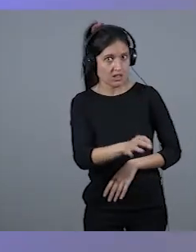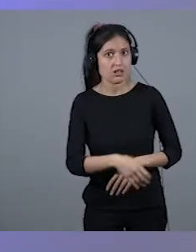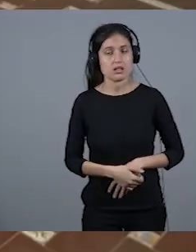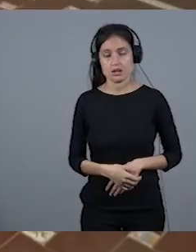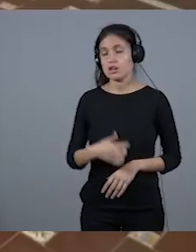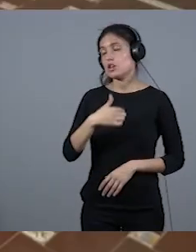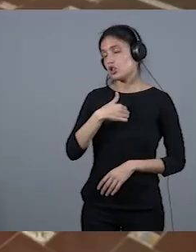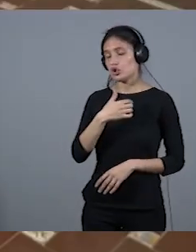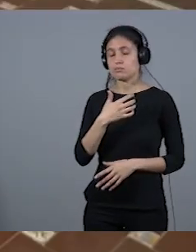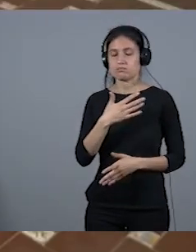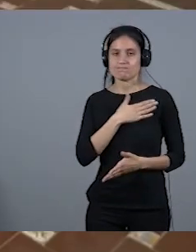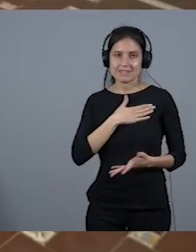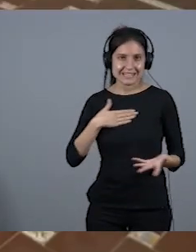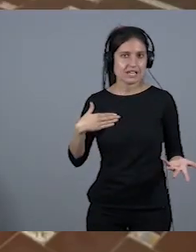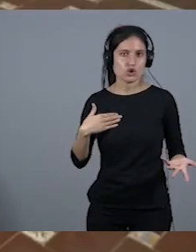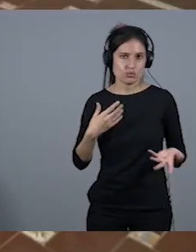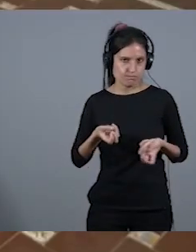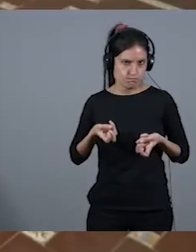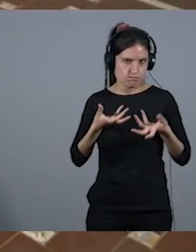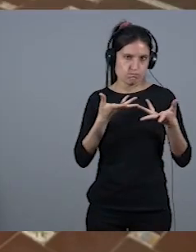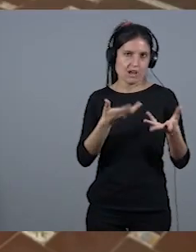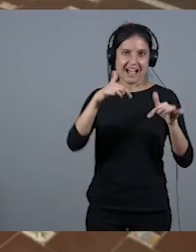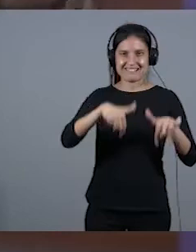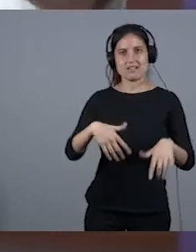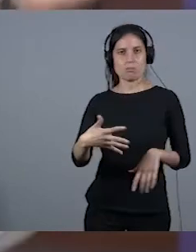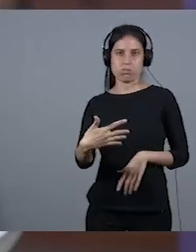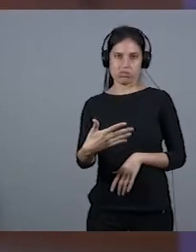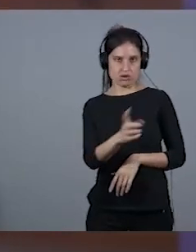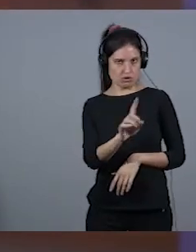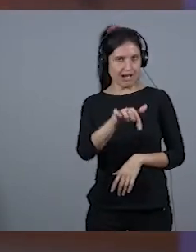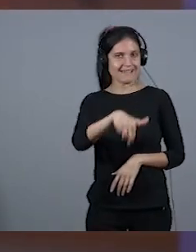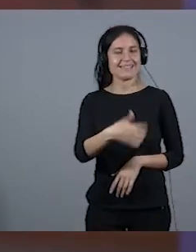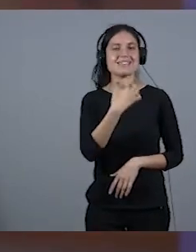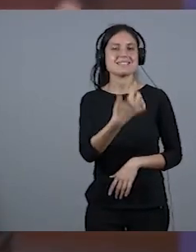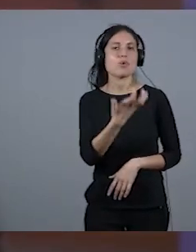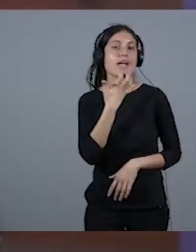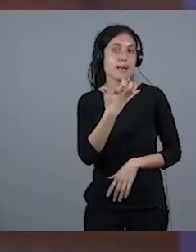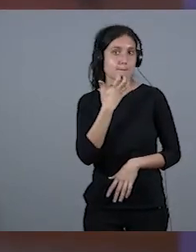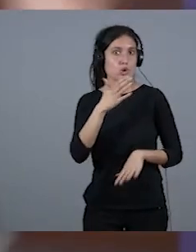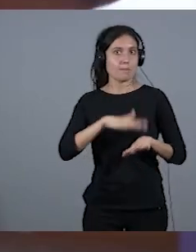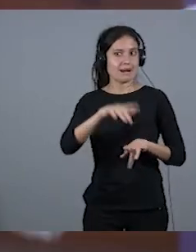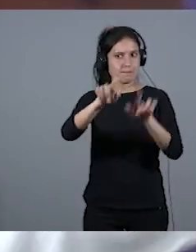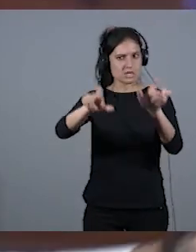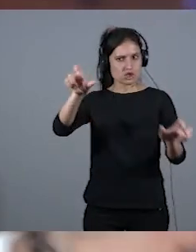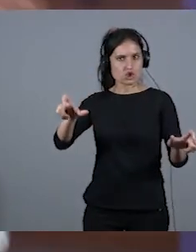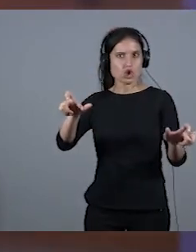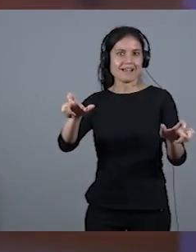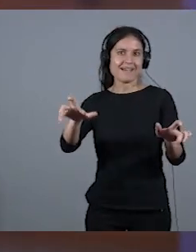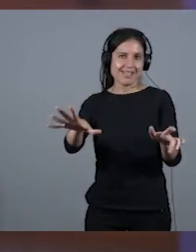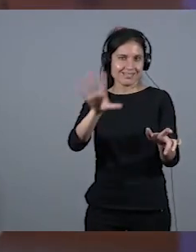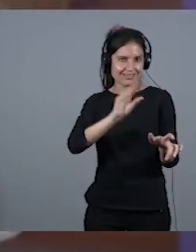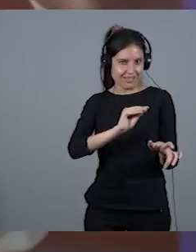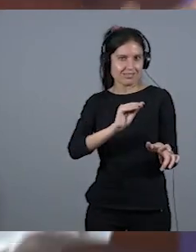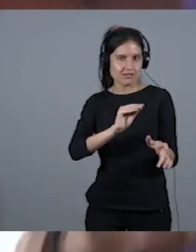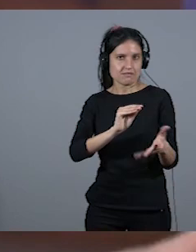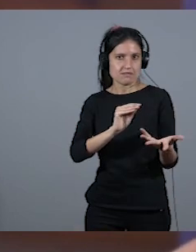comunicar sin banalizar ni mucho menos, porque no estamos banalizando, estamos poniendo ejemplos para que la gente entienda o ejemplos gráficos para que la